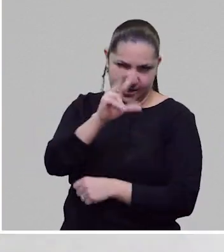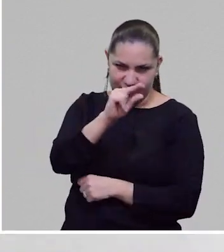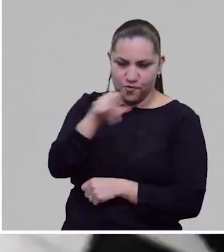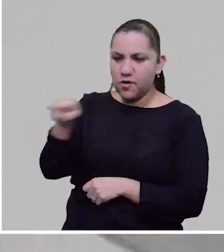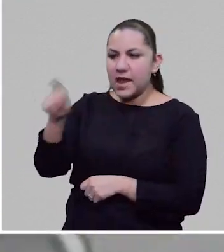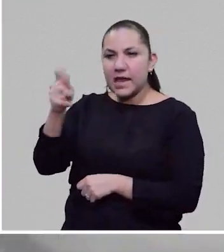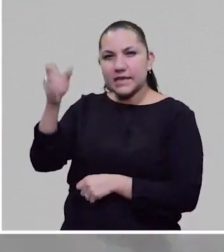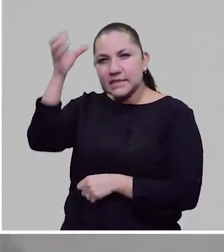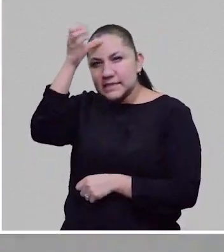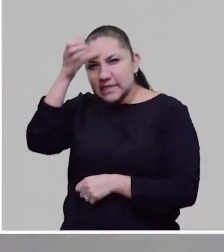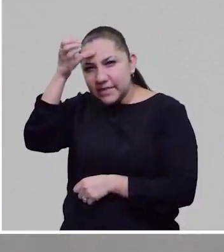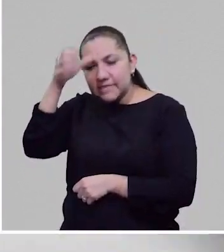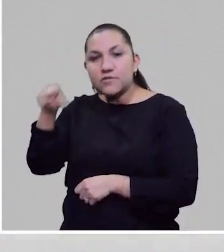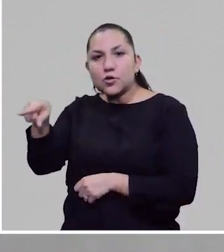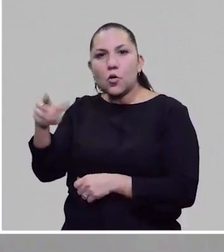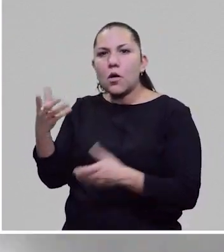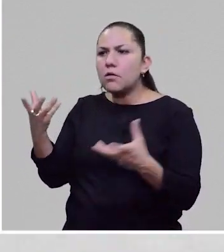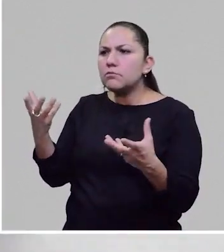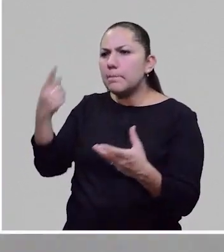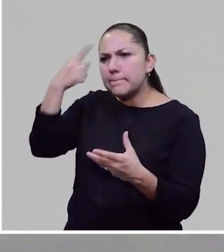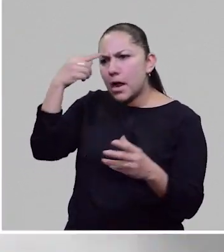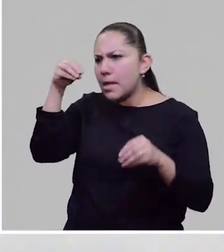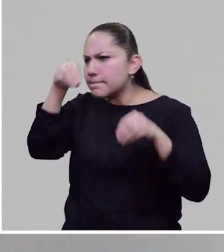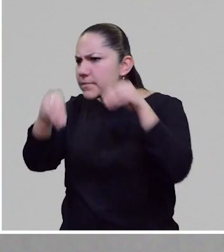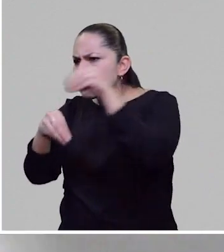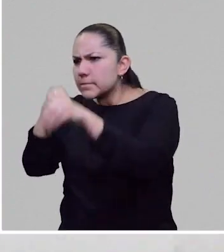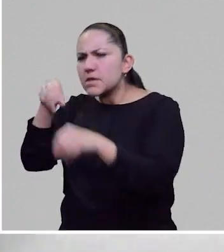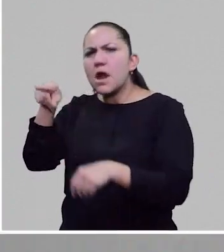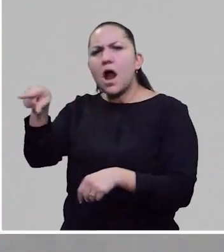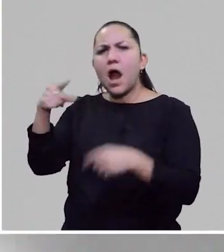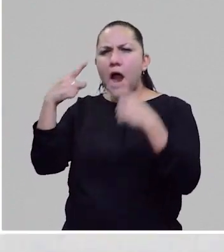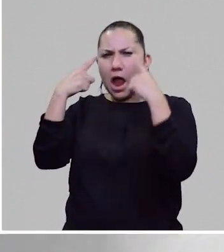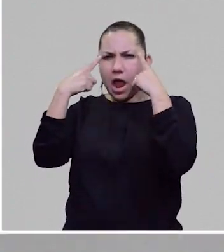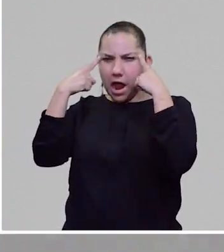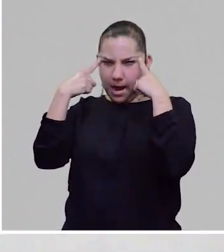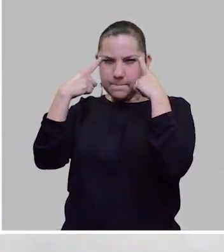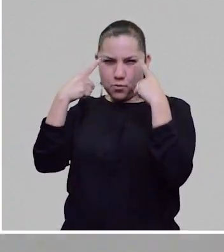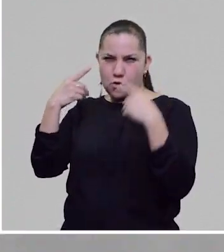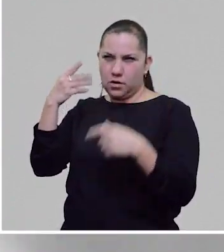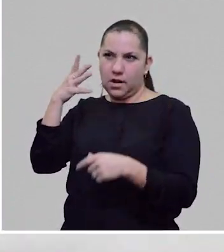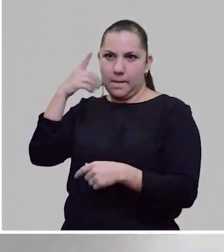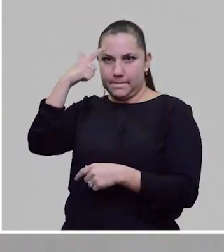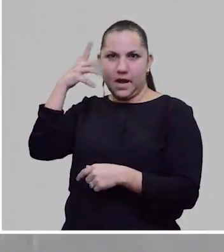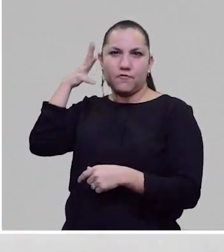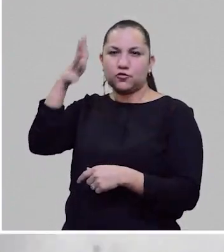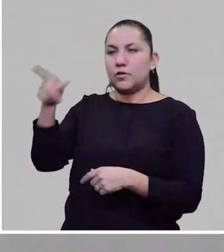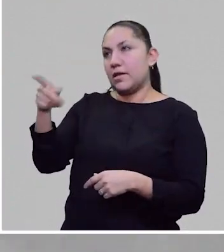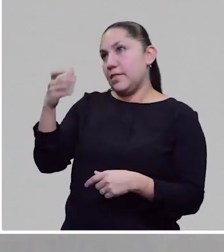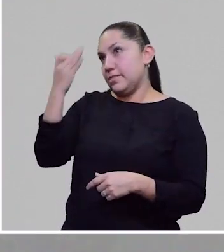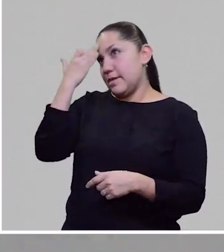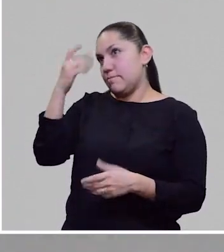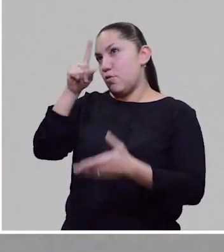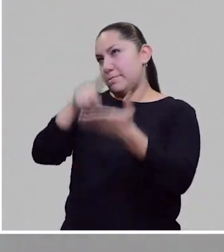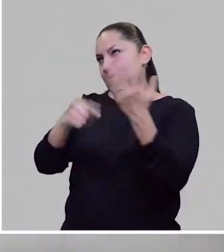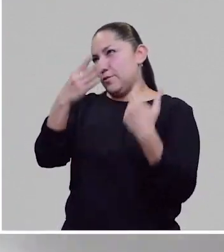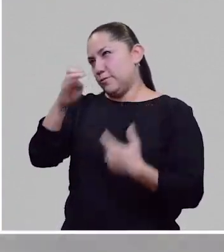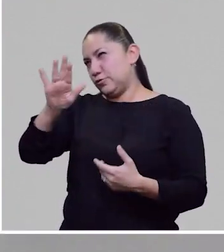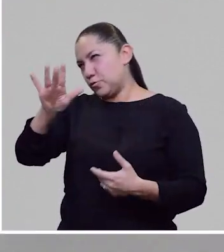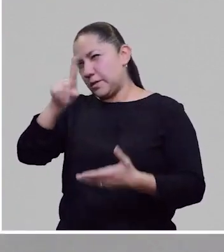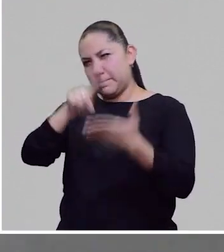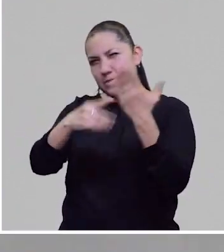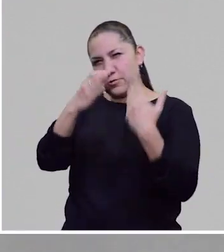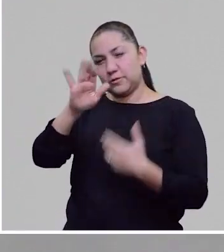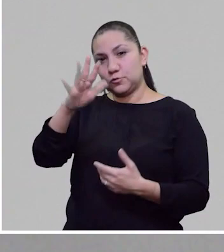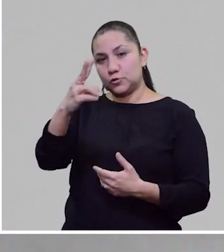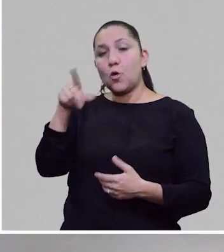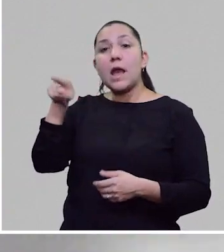que trabaja con robots en el Japón del futuro, cuando la, creo que es de 1950, 52 Astro